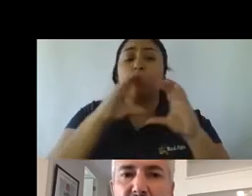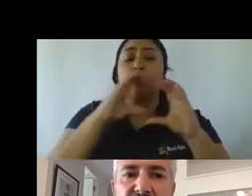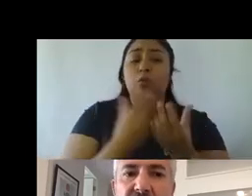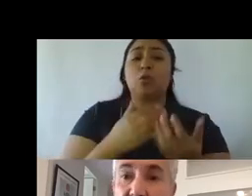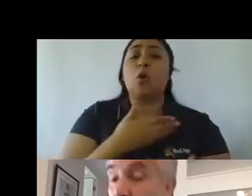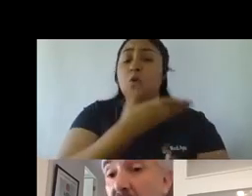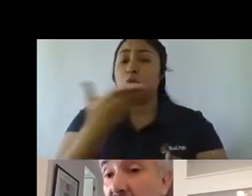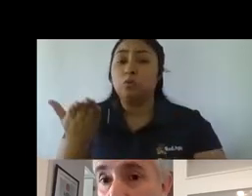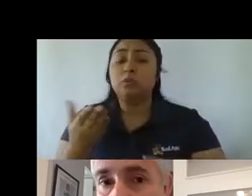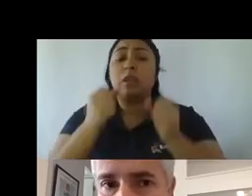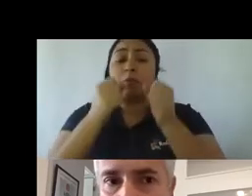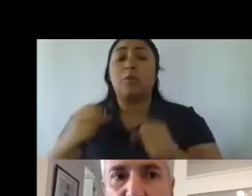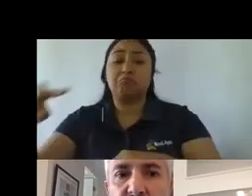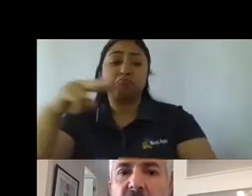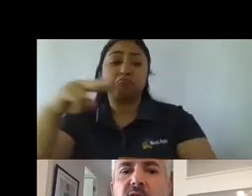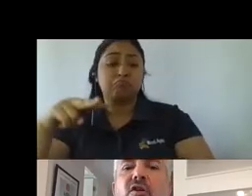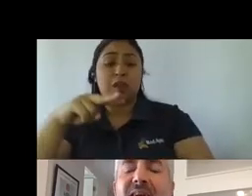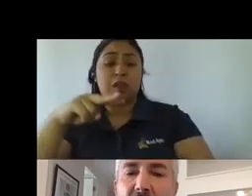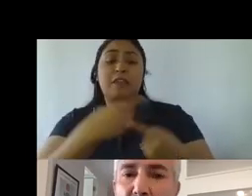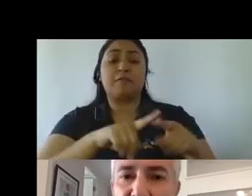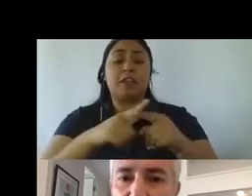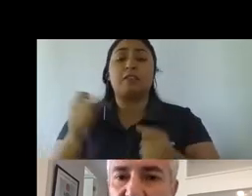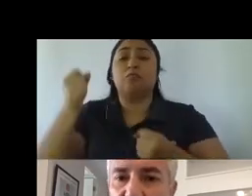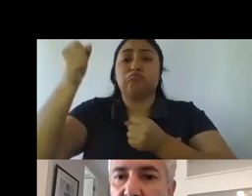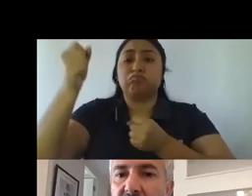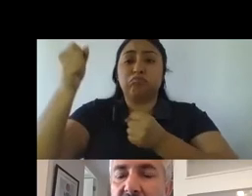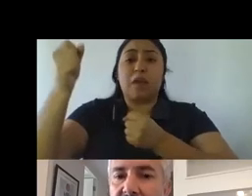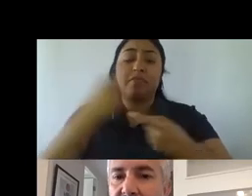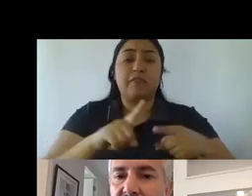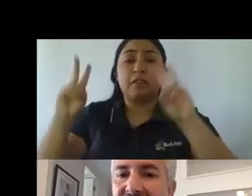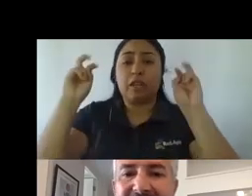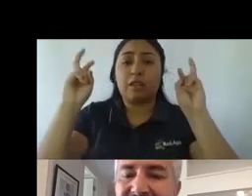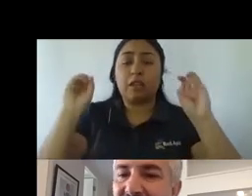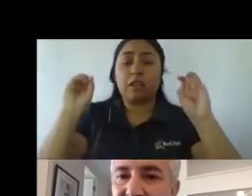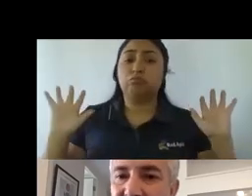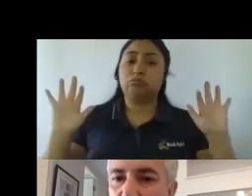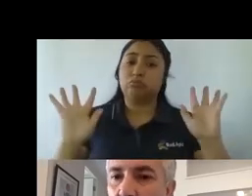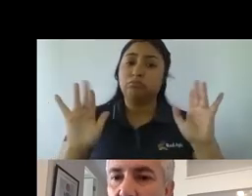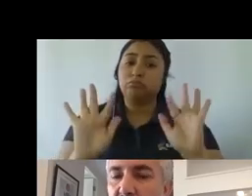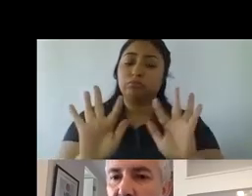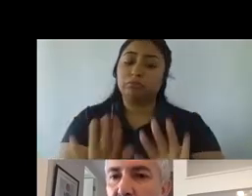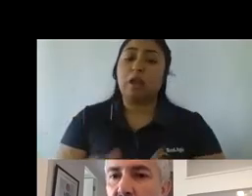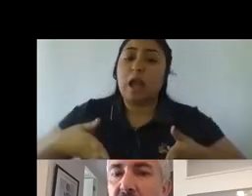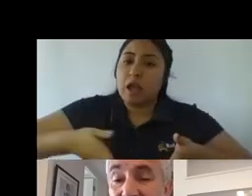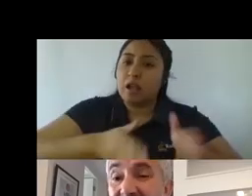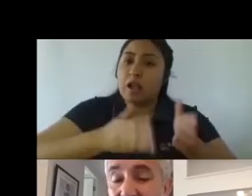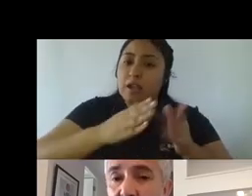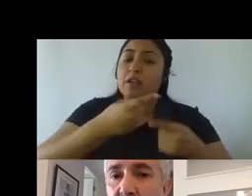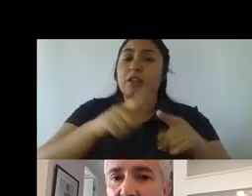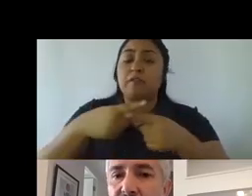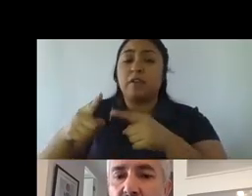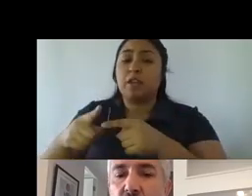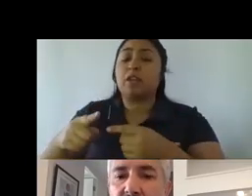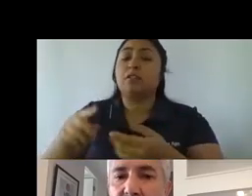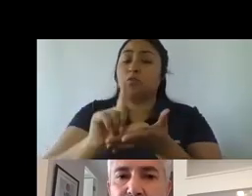distintas manifestaciones por distintos temas que han congregado a millones de personas en las calles en distintas ciudades del mundo, tienen que ver